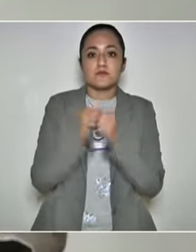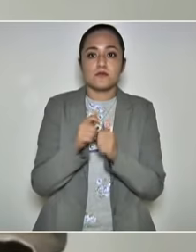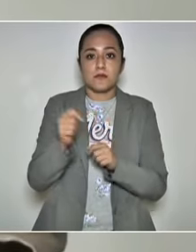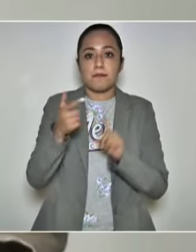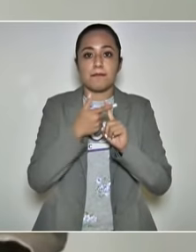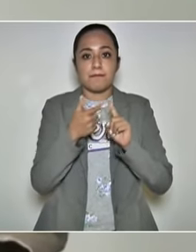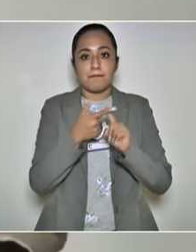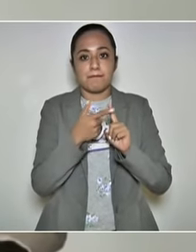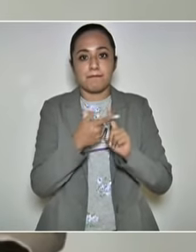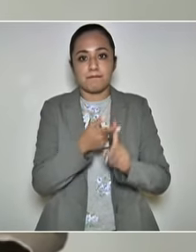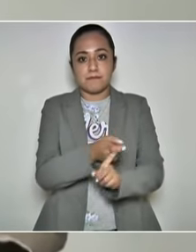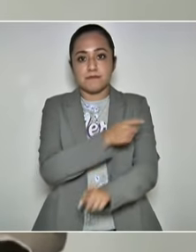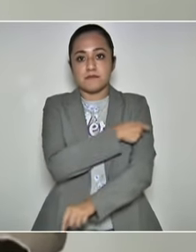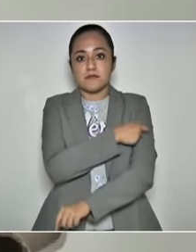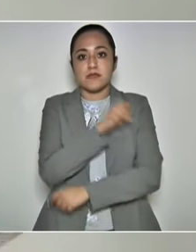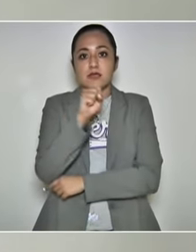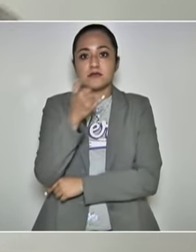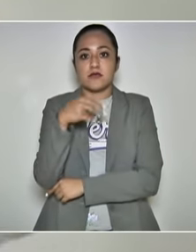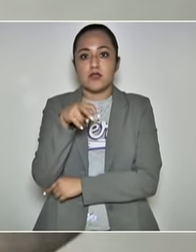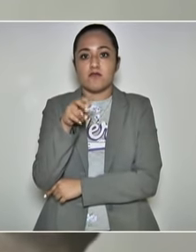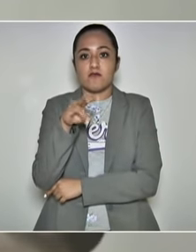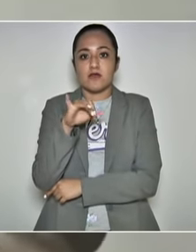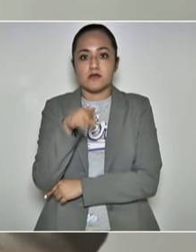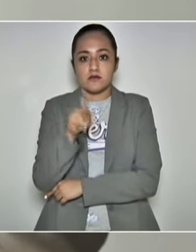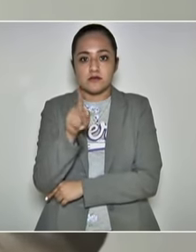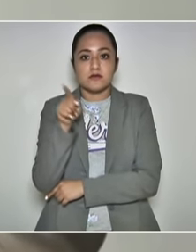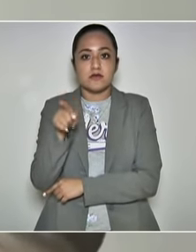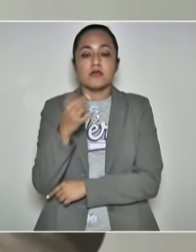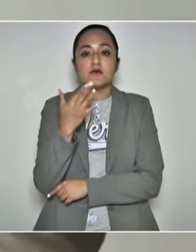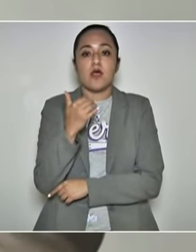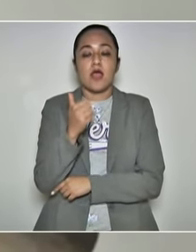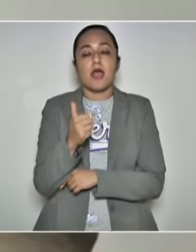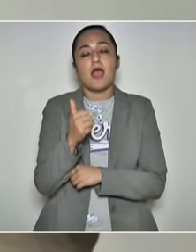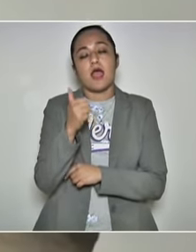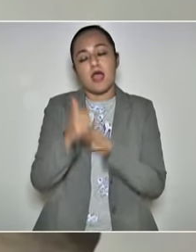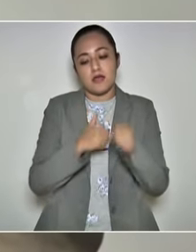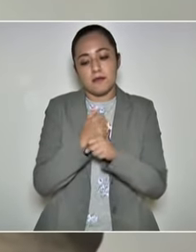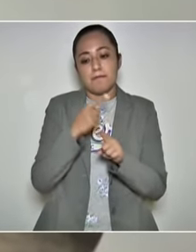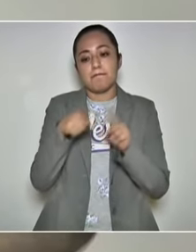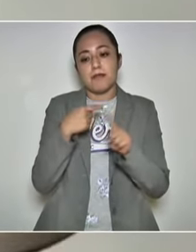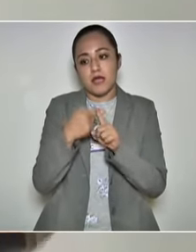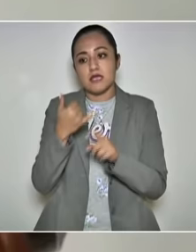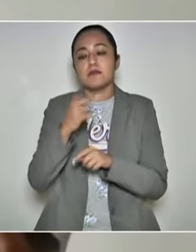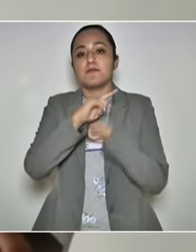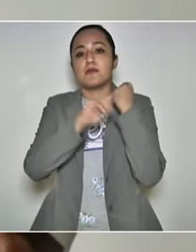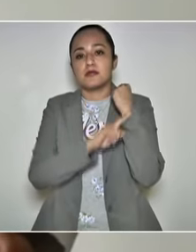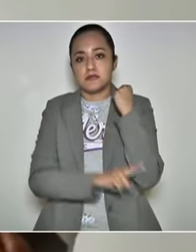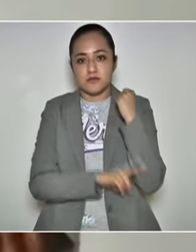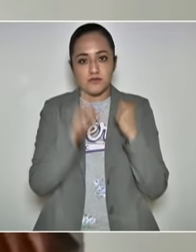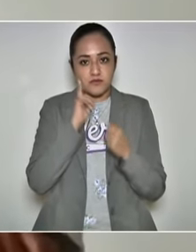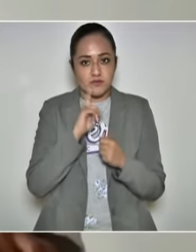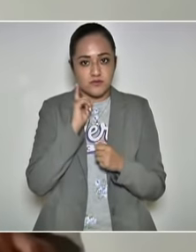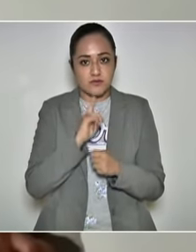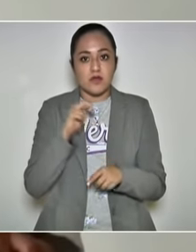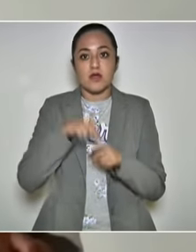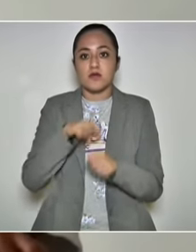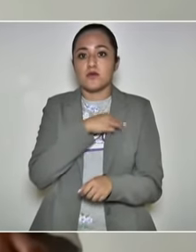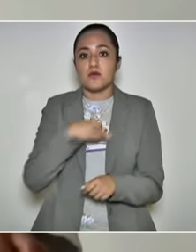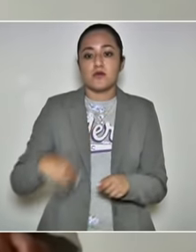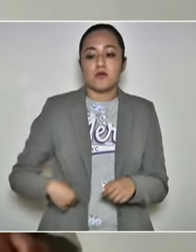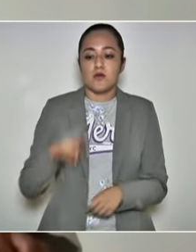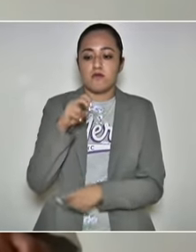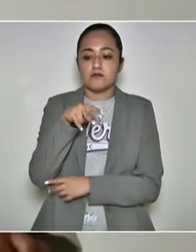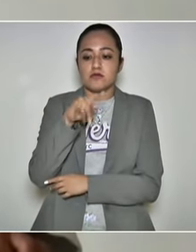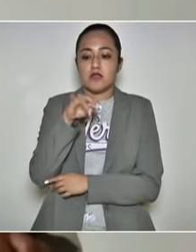primeras dosis de Sainovac a la población de 50 y más y embarazadas, en los municipios de